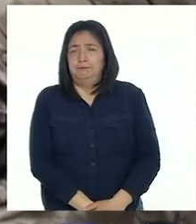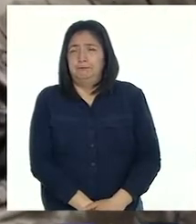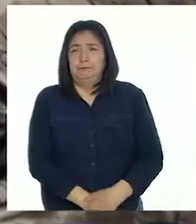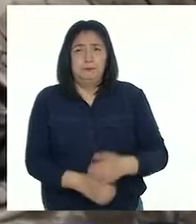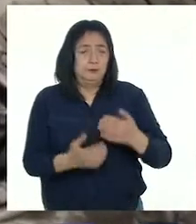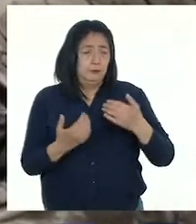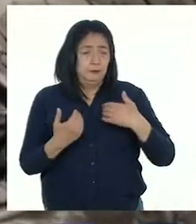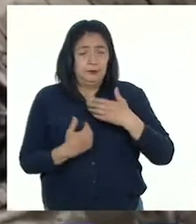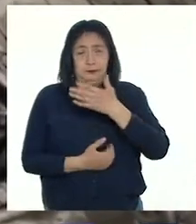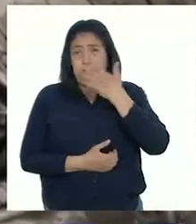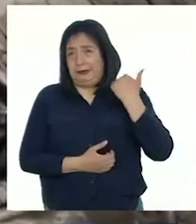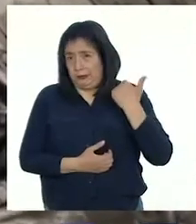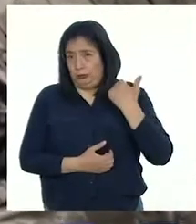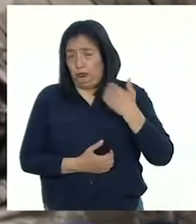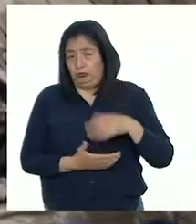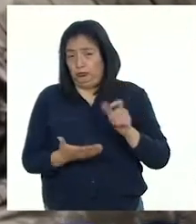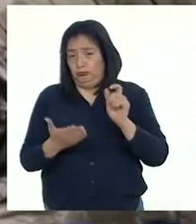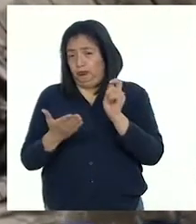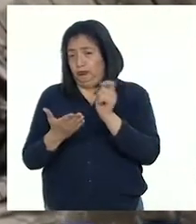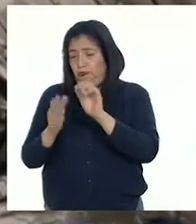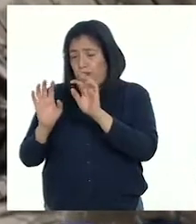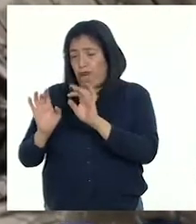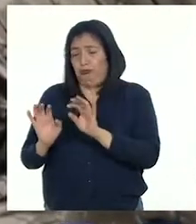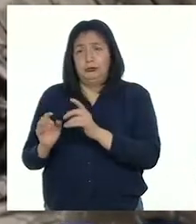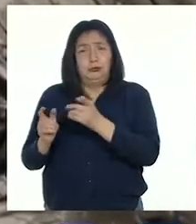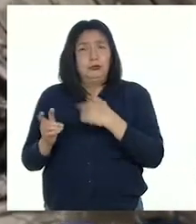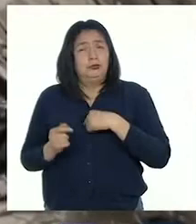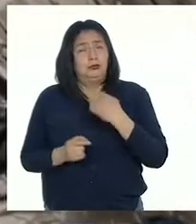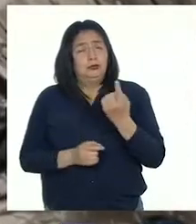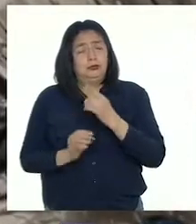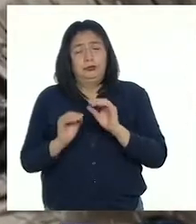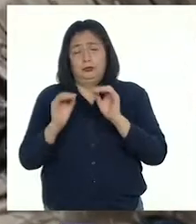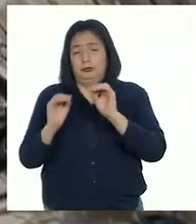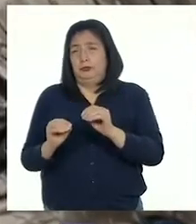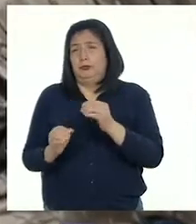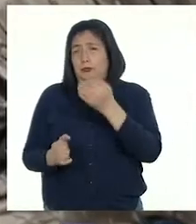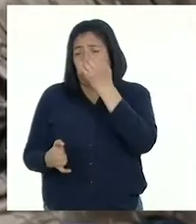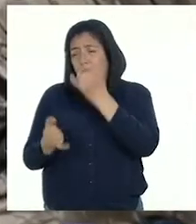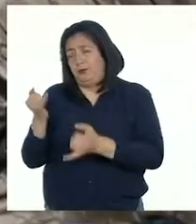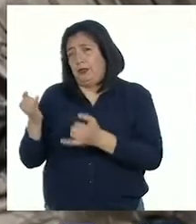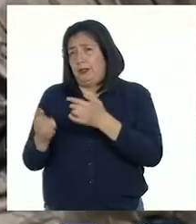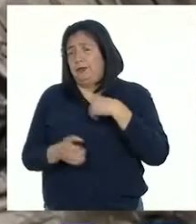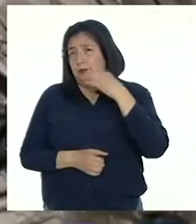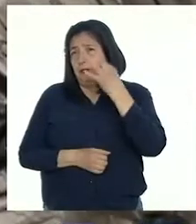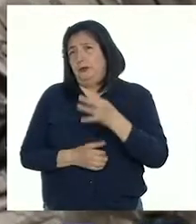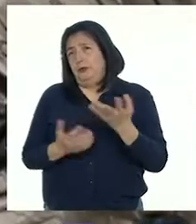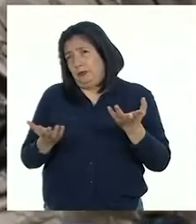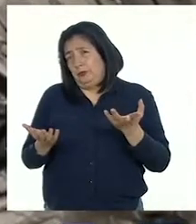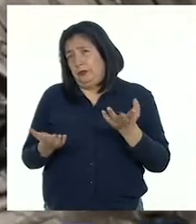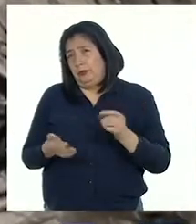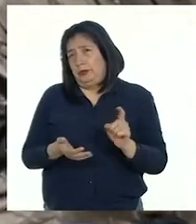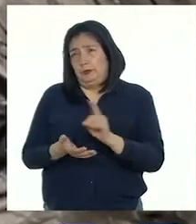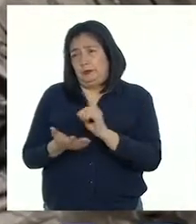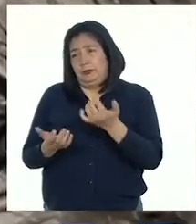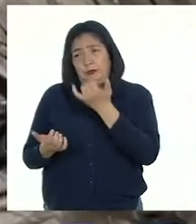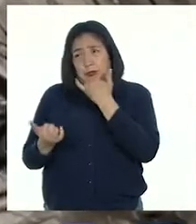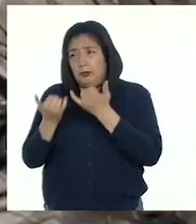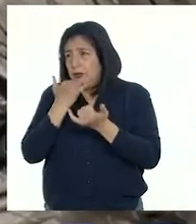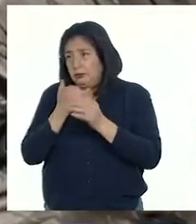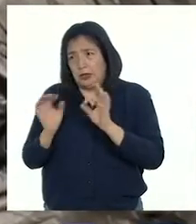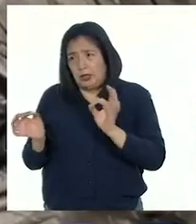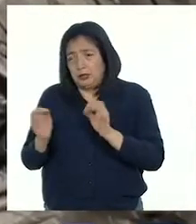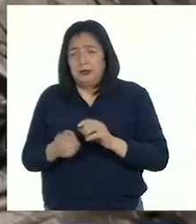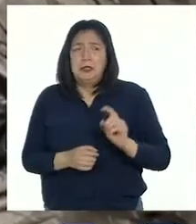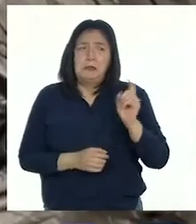Sobre mi mejor producción, en realidad solo puse los productos finales porque creo que son las versiones que no tienen errores.